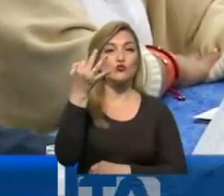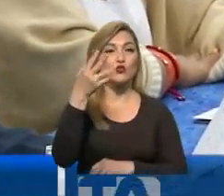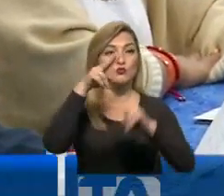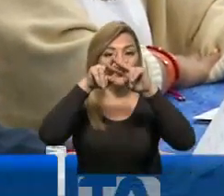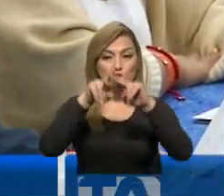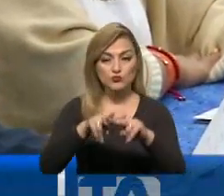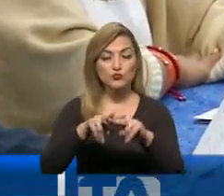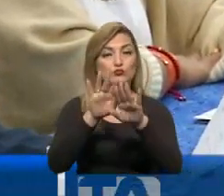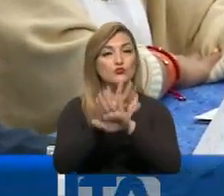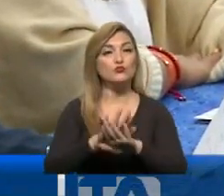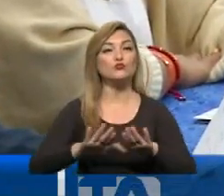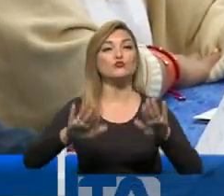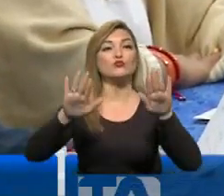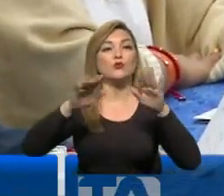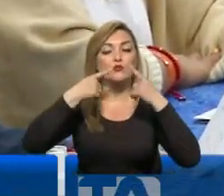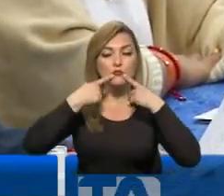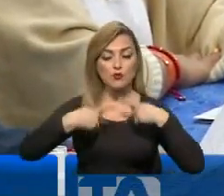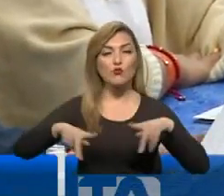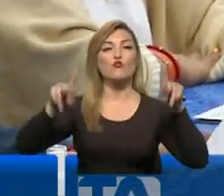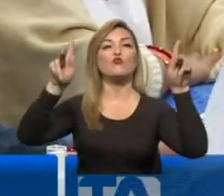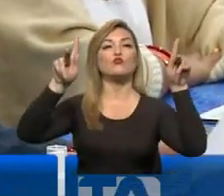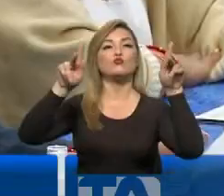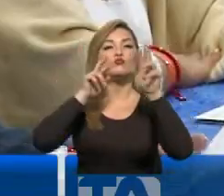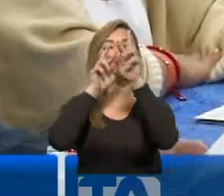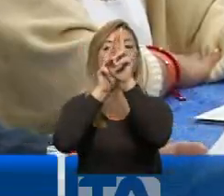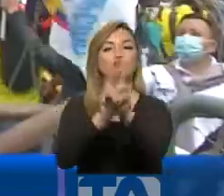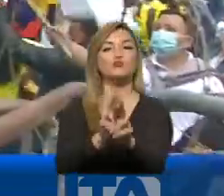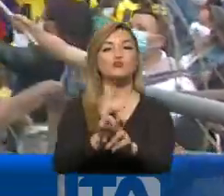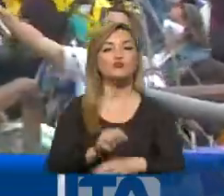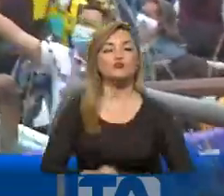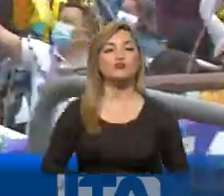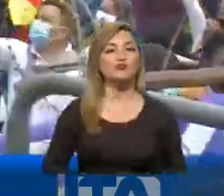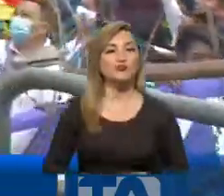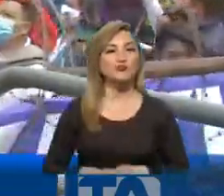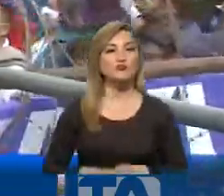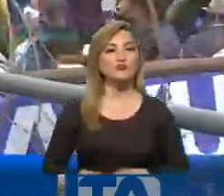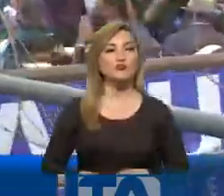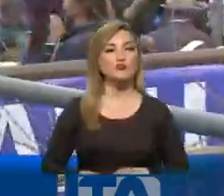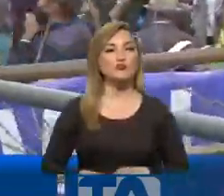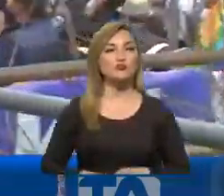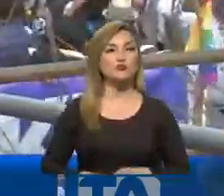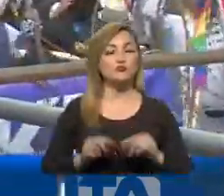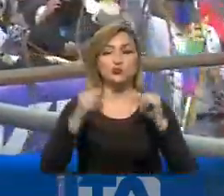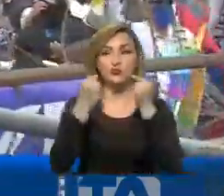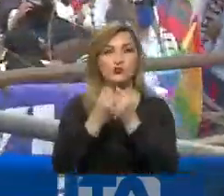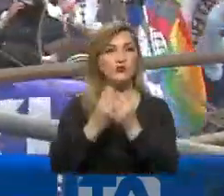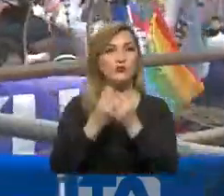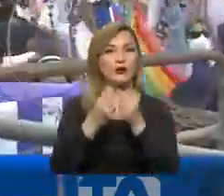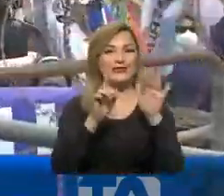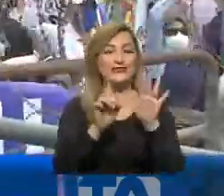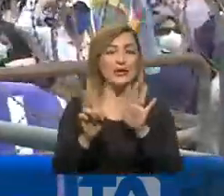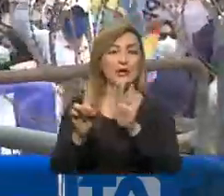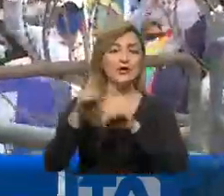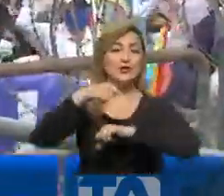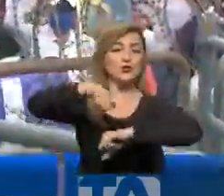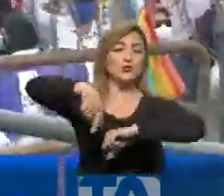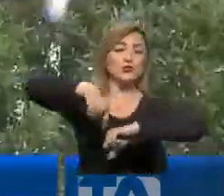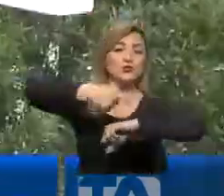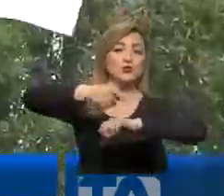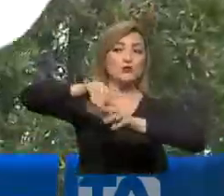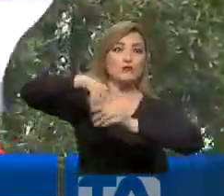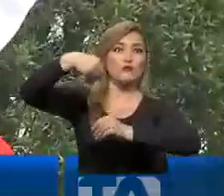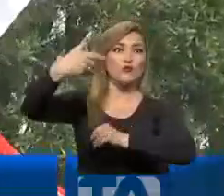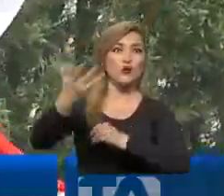revisión, se hará la proclamación definitiva de resultados. Este anuncio movió a las bases que durante seis horas del diálogo